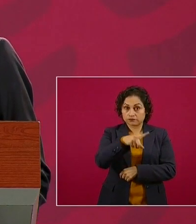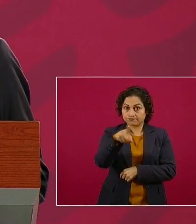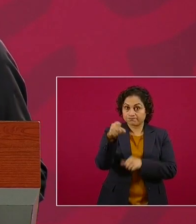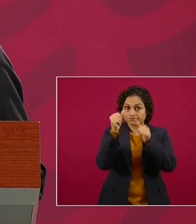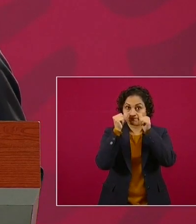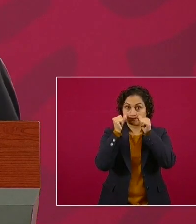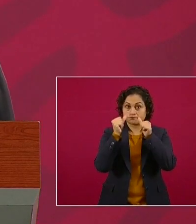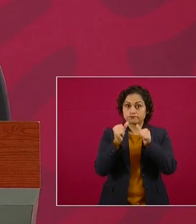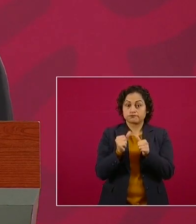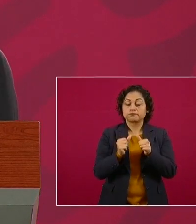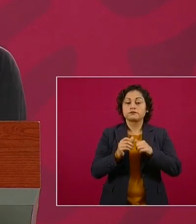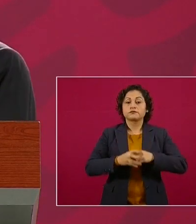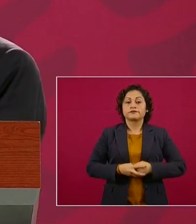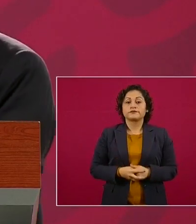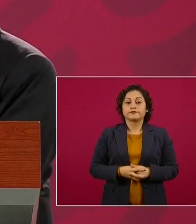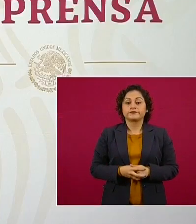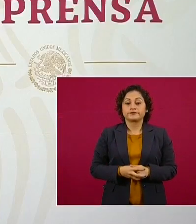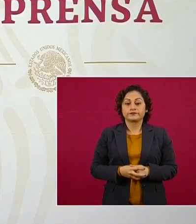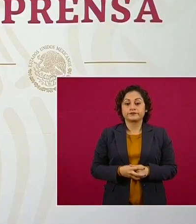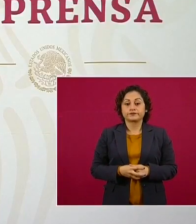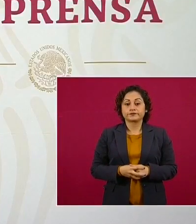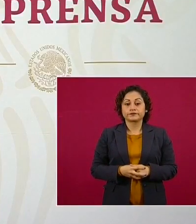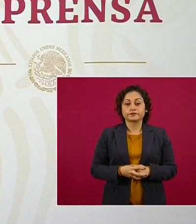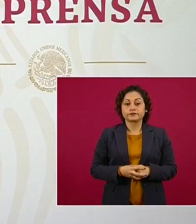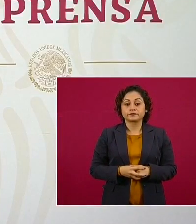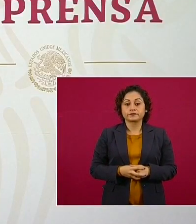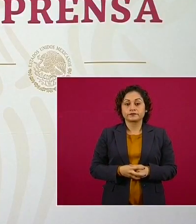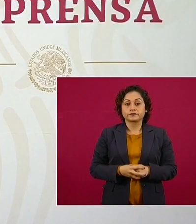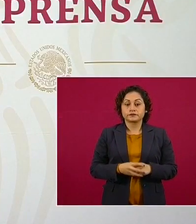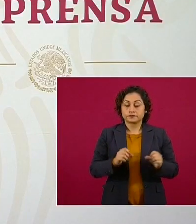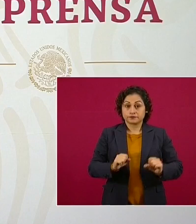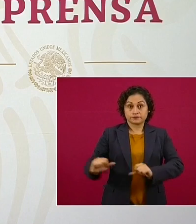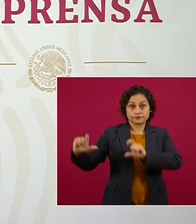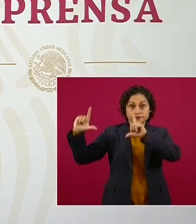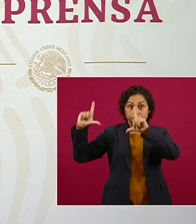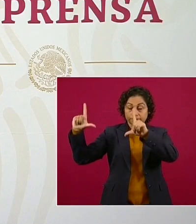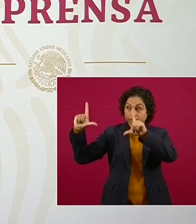Vamos a poner el texto,